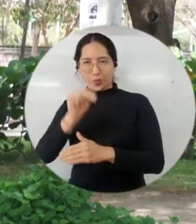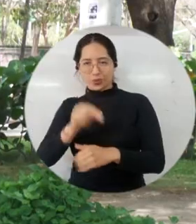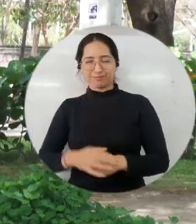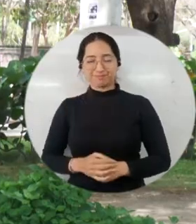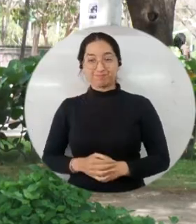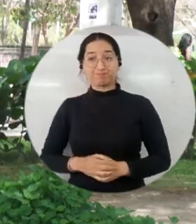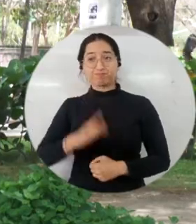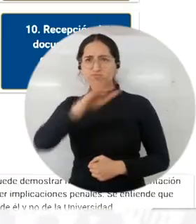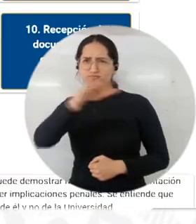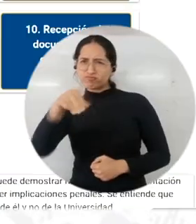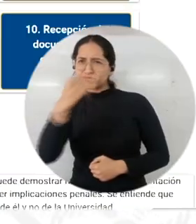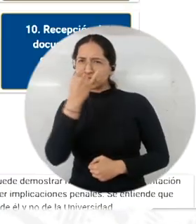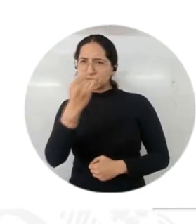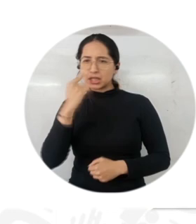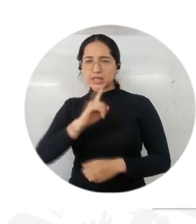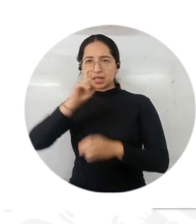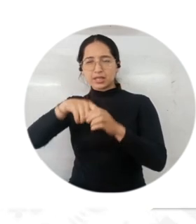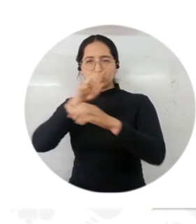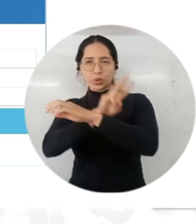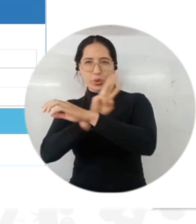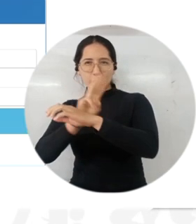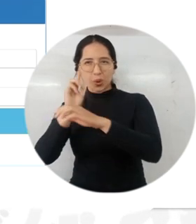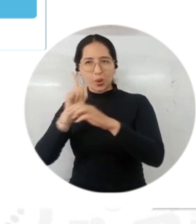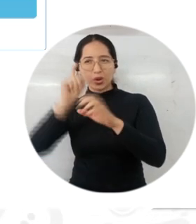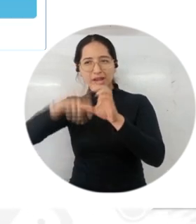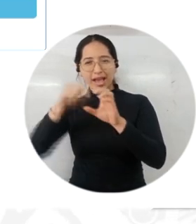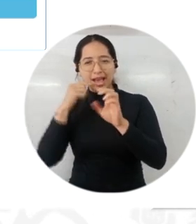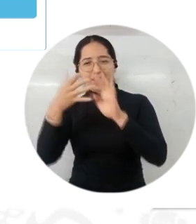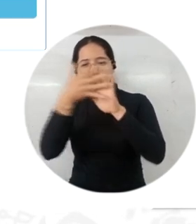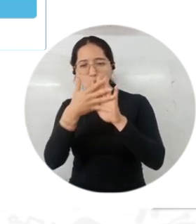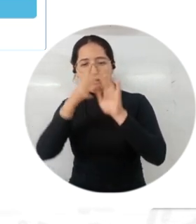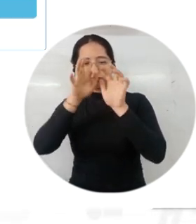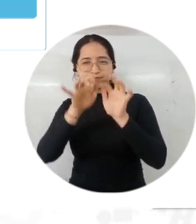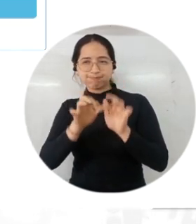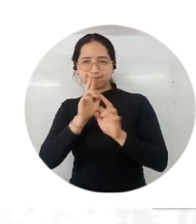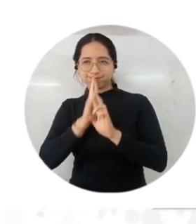Los interesados podrán ingresar a la página de admisiones, dirigencia a su formulario de inscripción